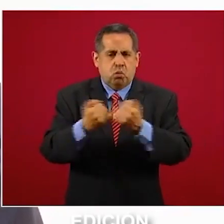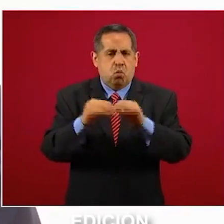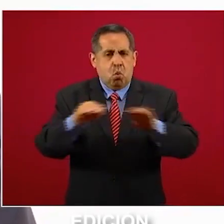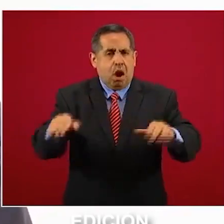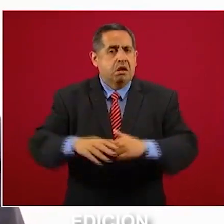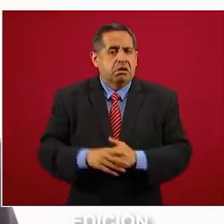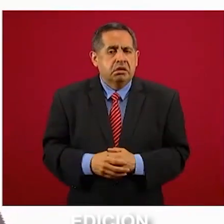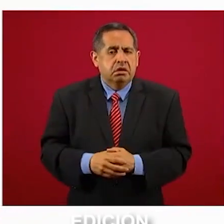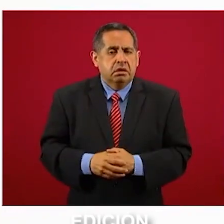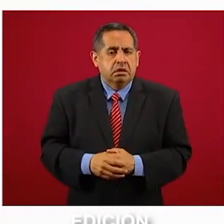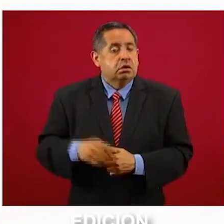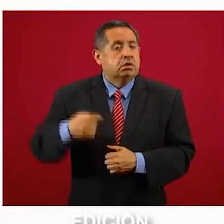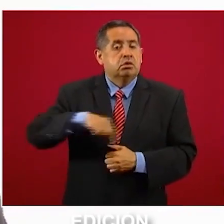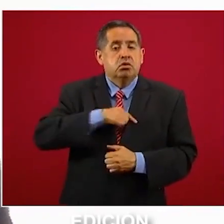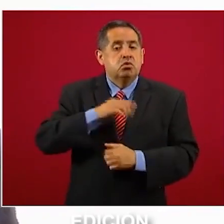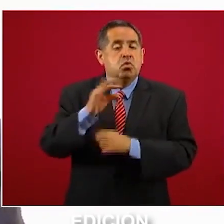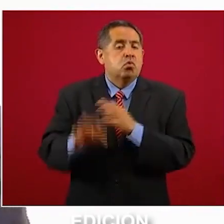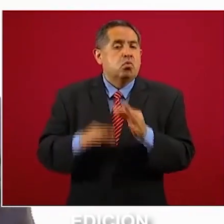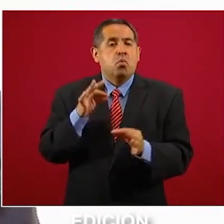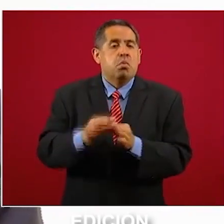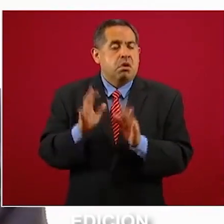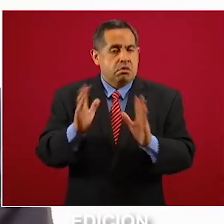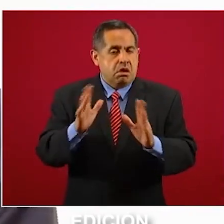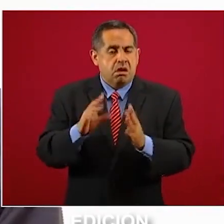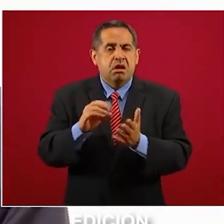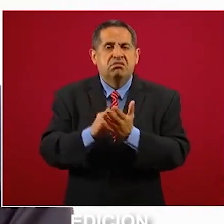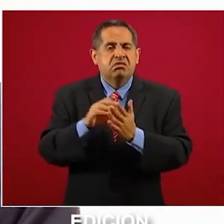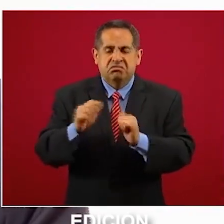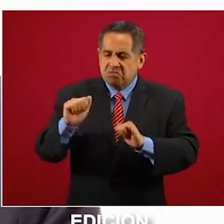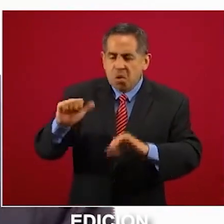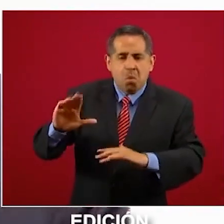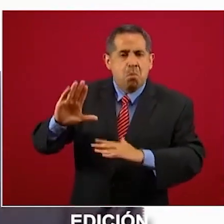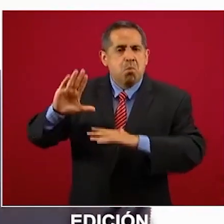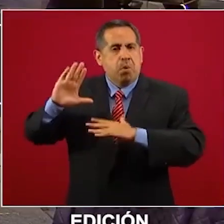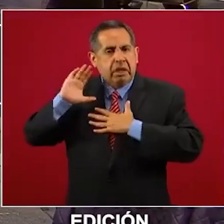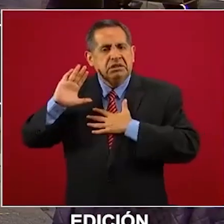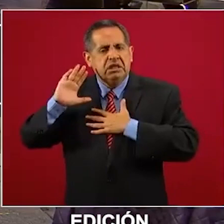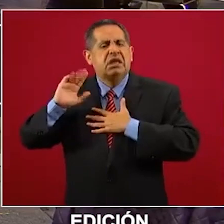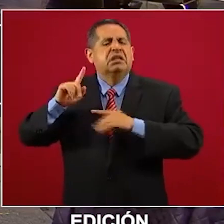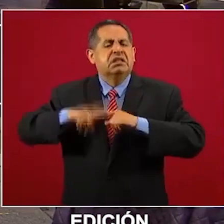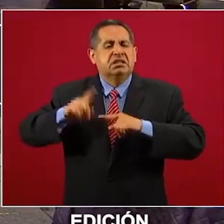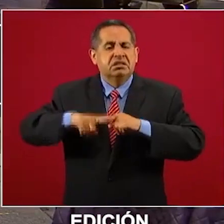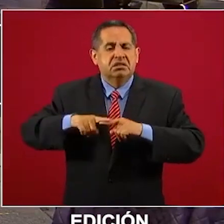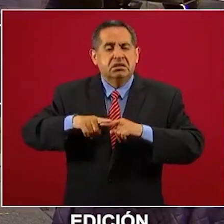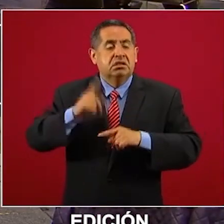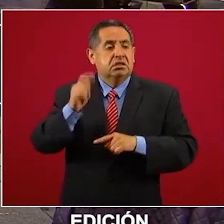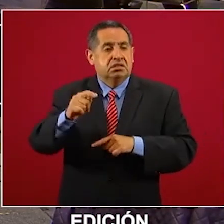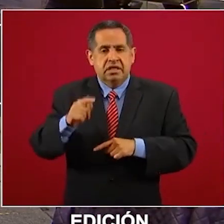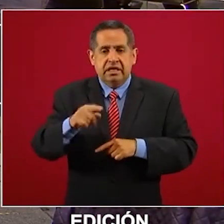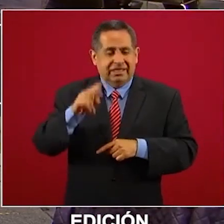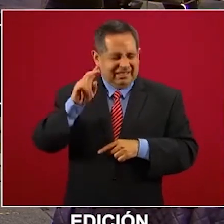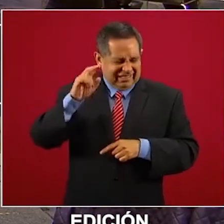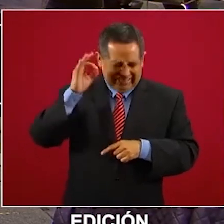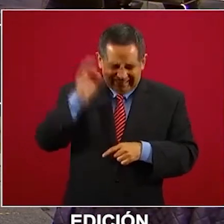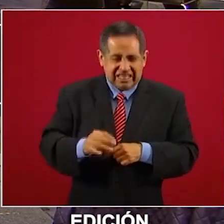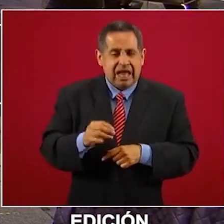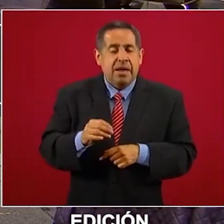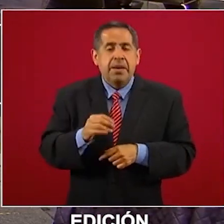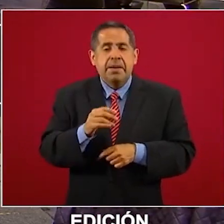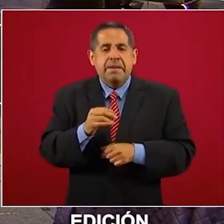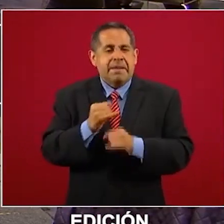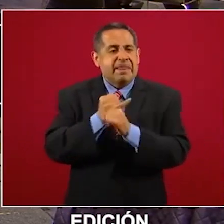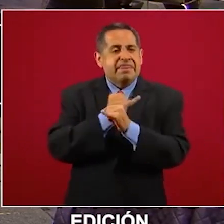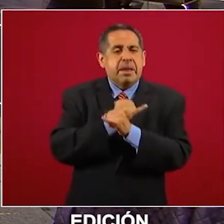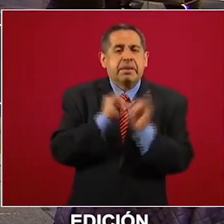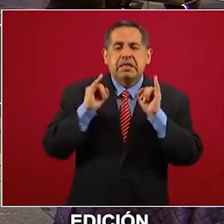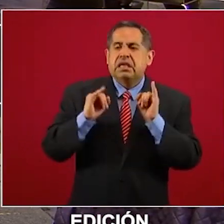Hemos cumplido nuestra promesa de impulsar la verdadera independencia de